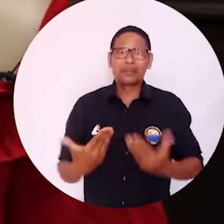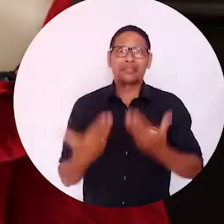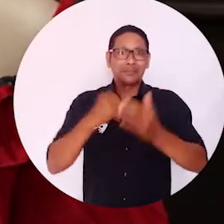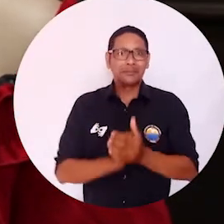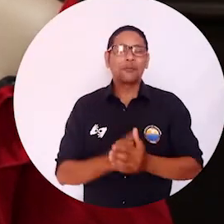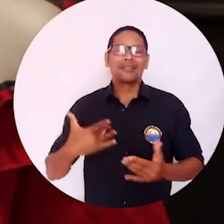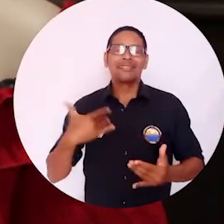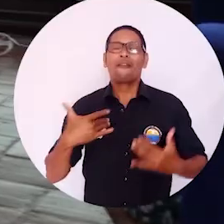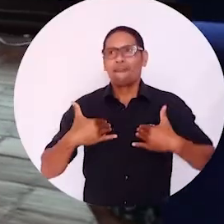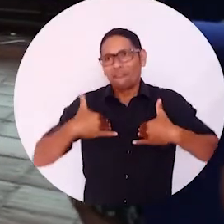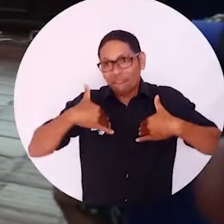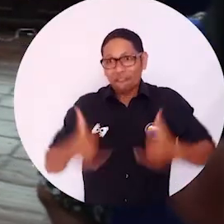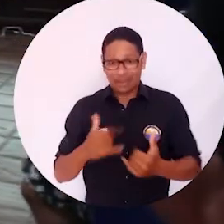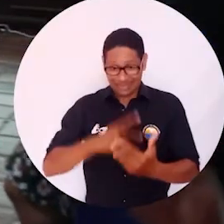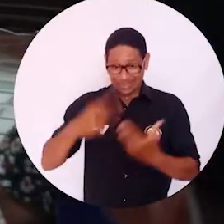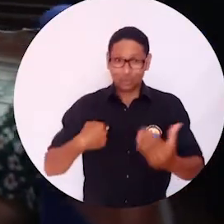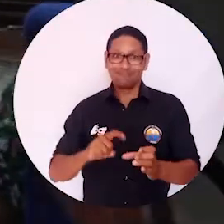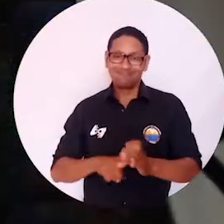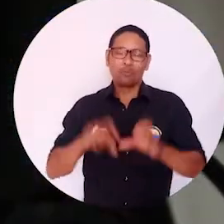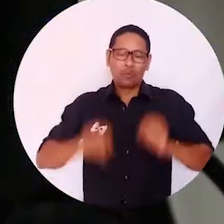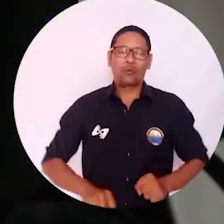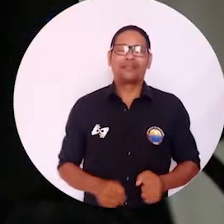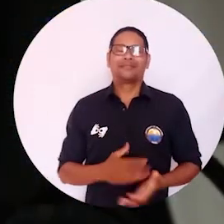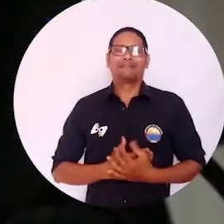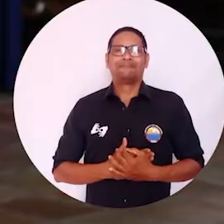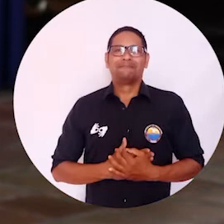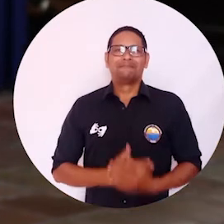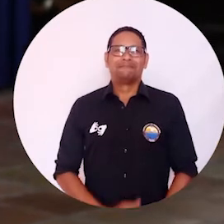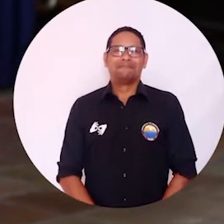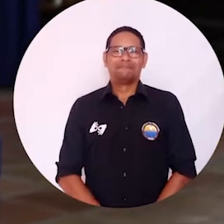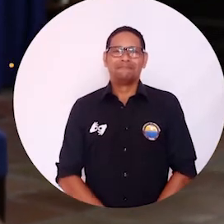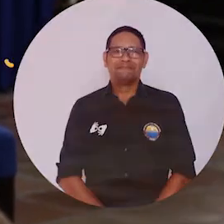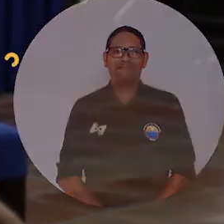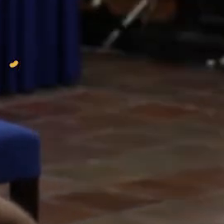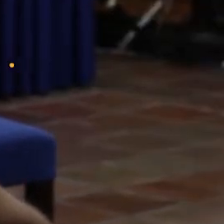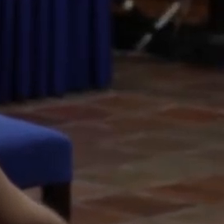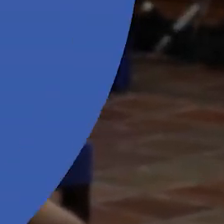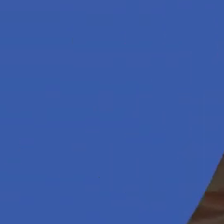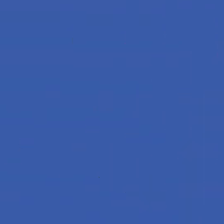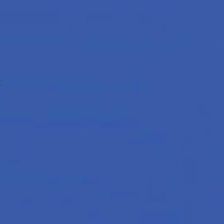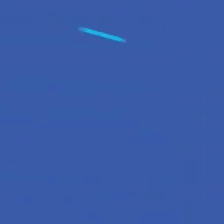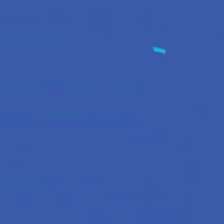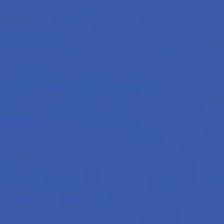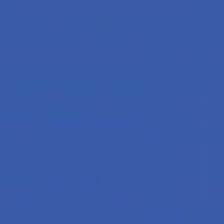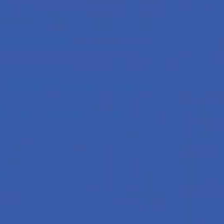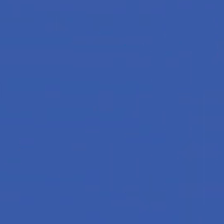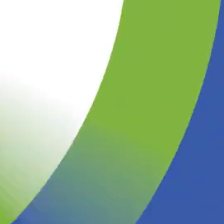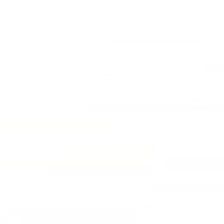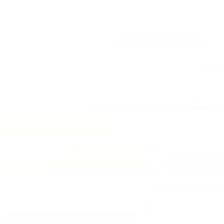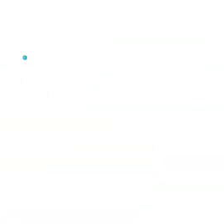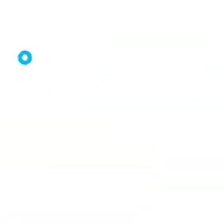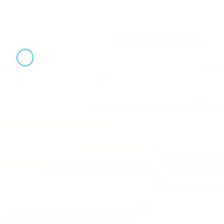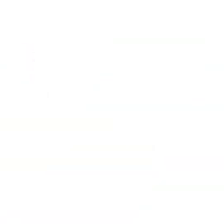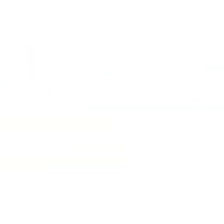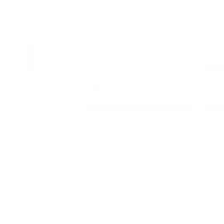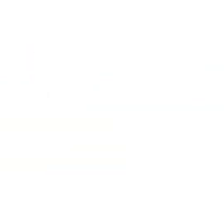y estoy muy feliz de haber sido partícipe de todo el proyecto de cambio climático. Universidad de Magdalena, aún